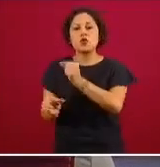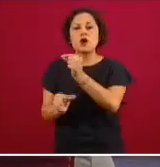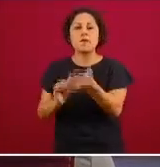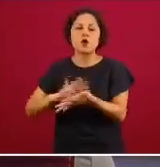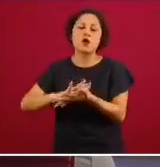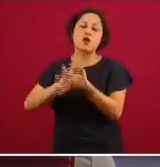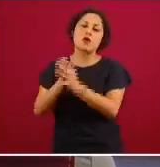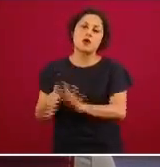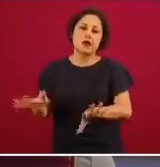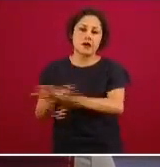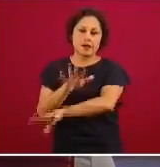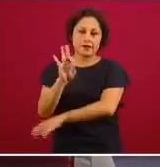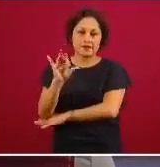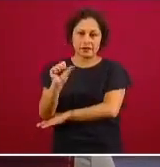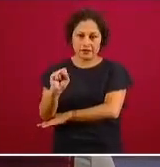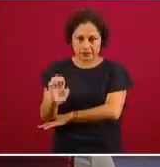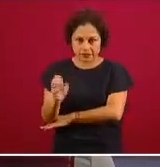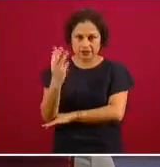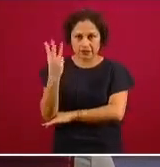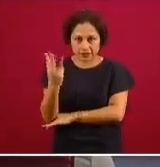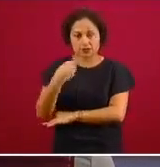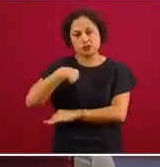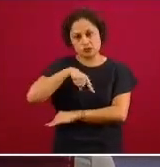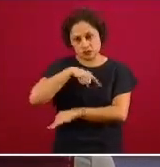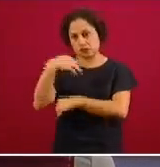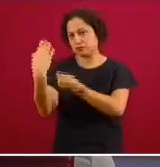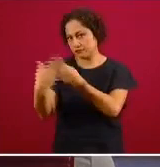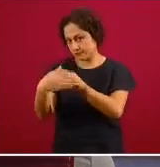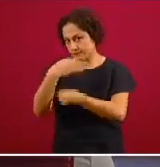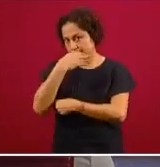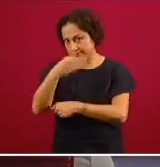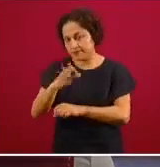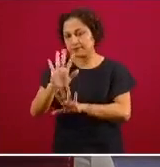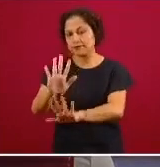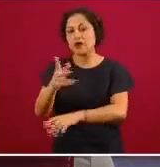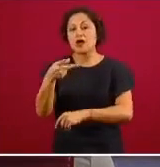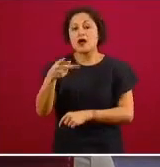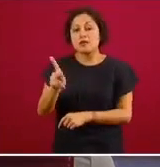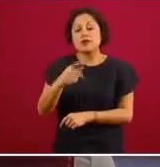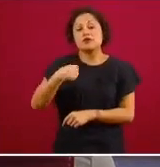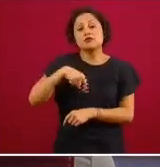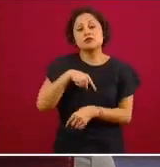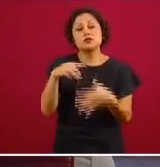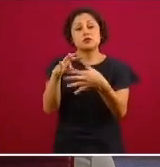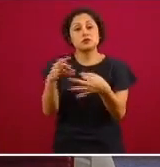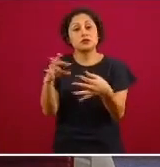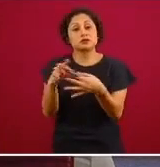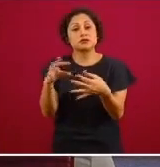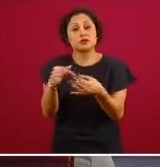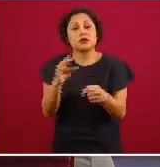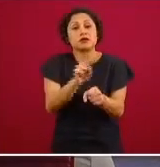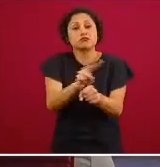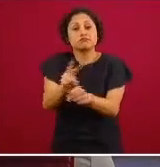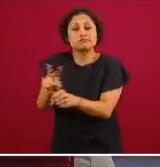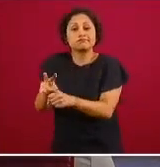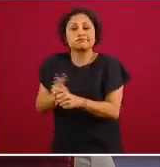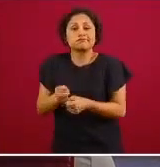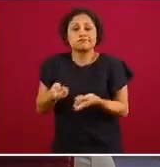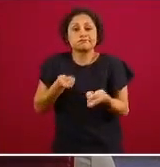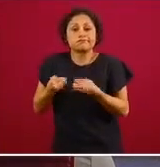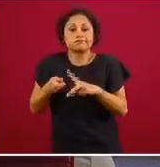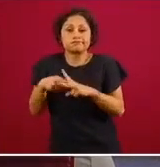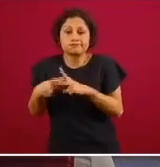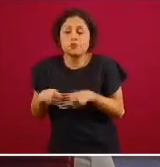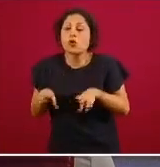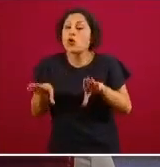en cuanto esto sea el caso vamos a explicar que entrará un paquete de medidas de prevención y control pero